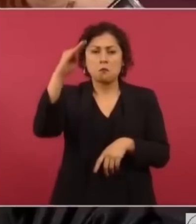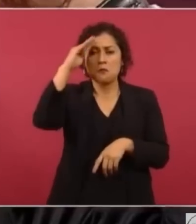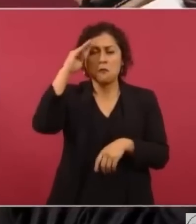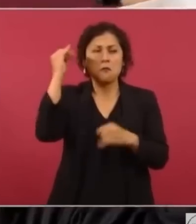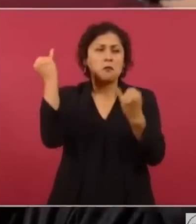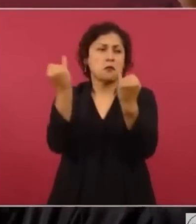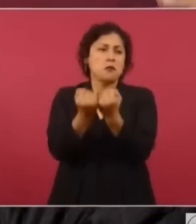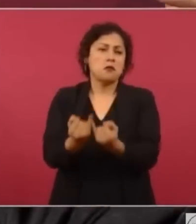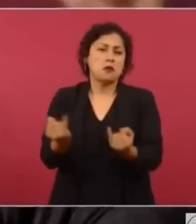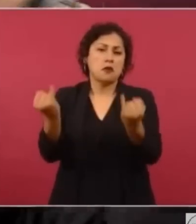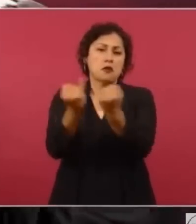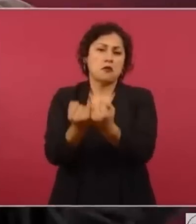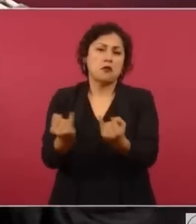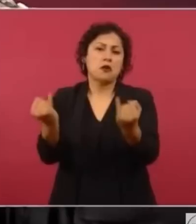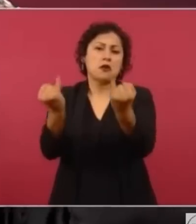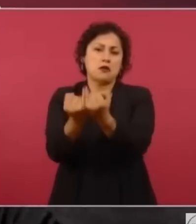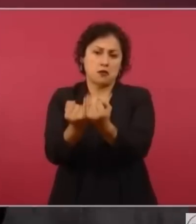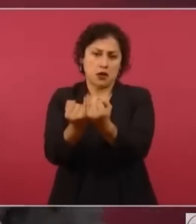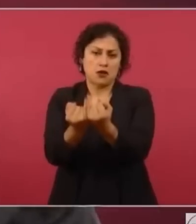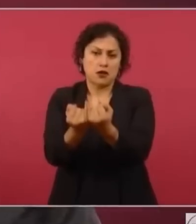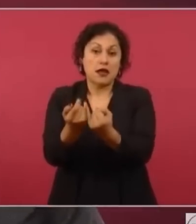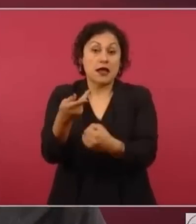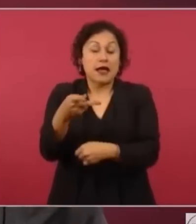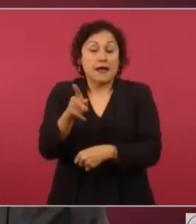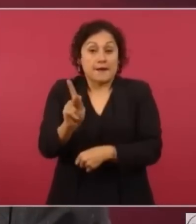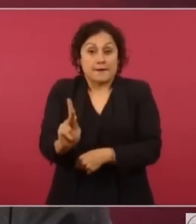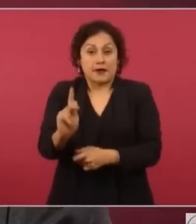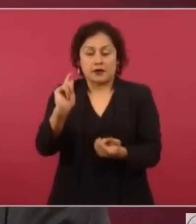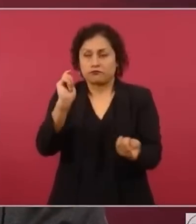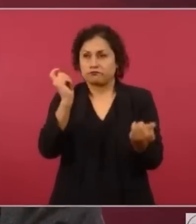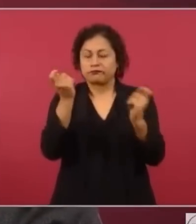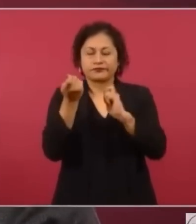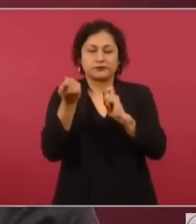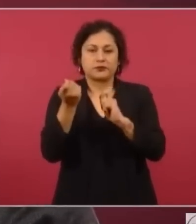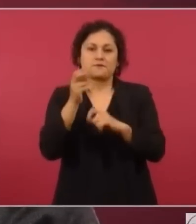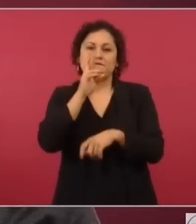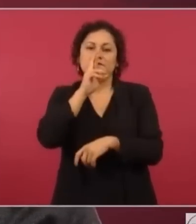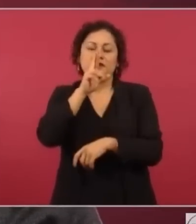con el movimiento revolucionario, no duran,